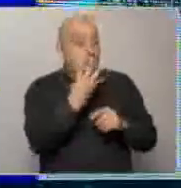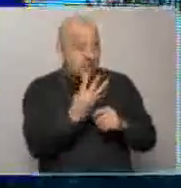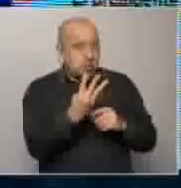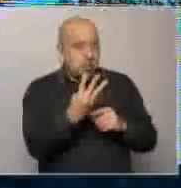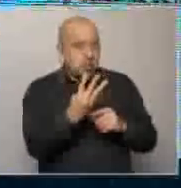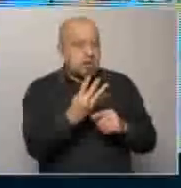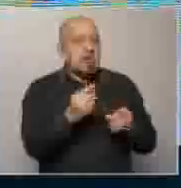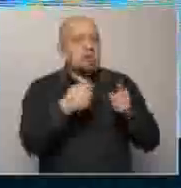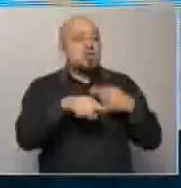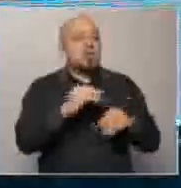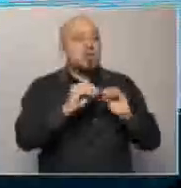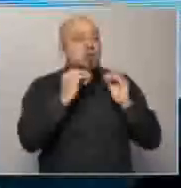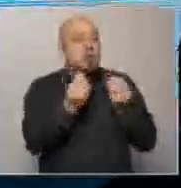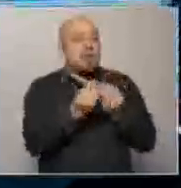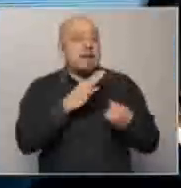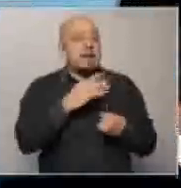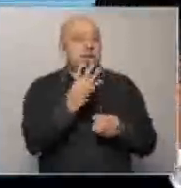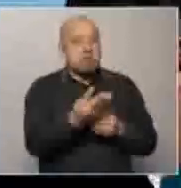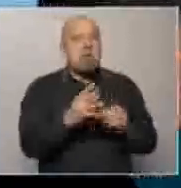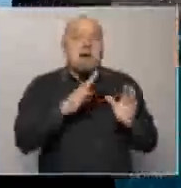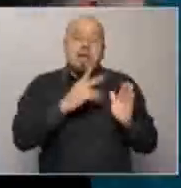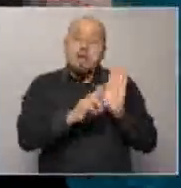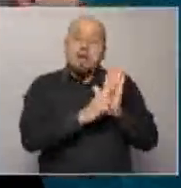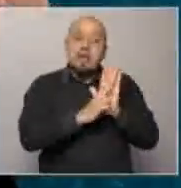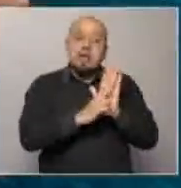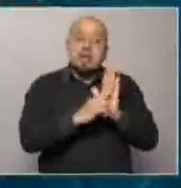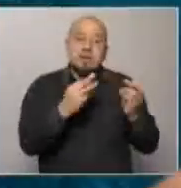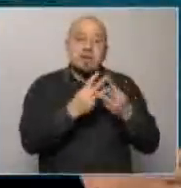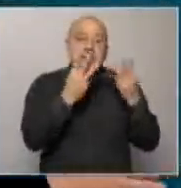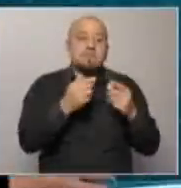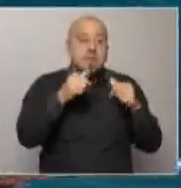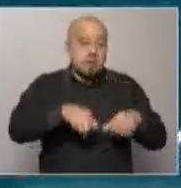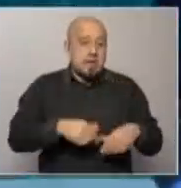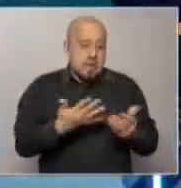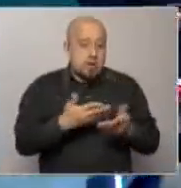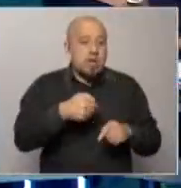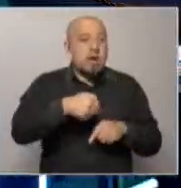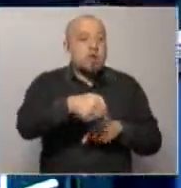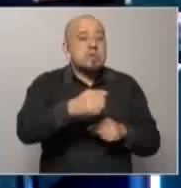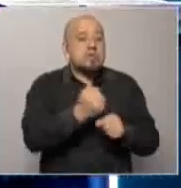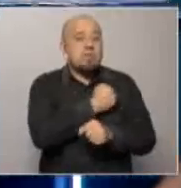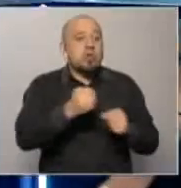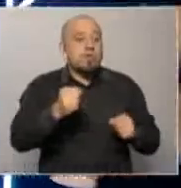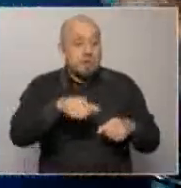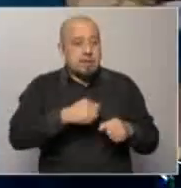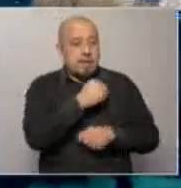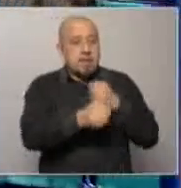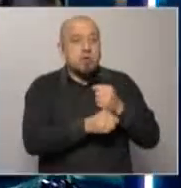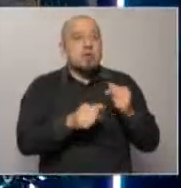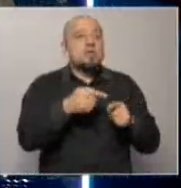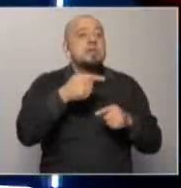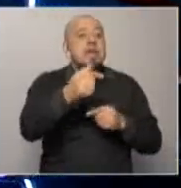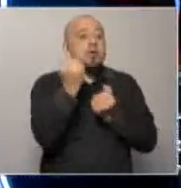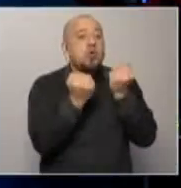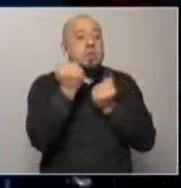Por tanto, acá lo que hay que saber es que las reglas son abiertas. Lo que se apruebe este año, si la economía